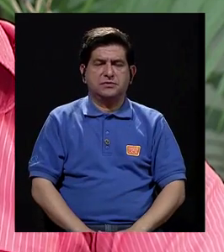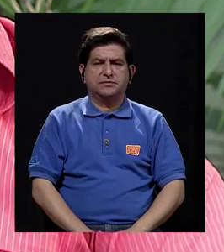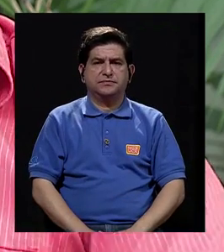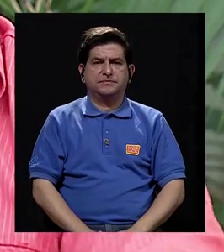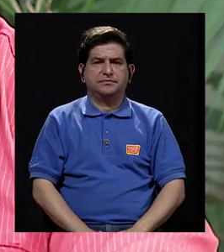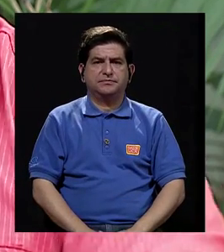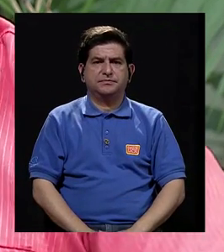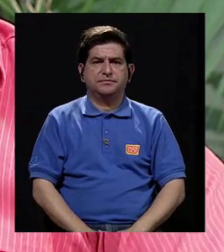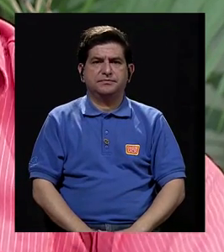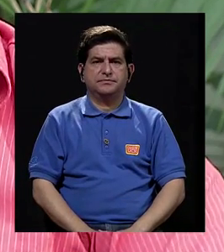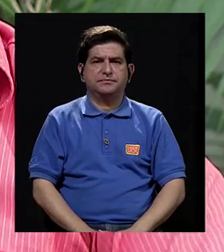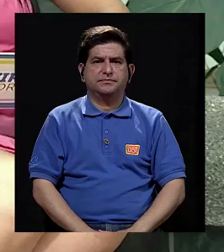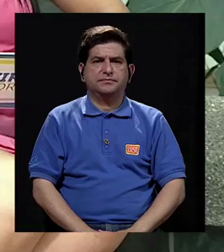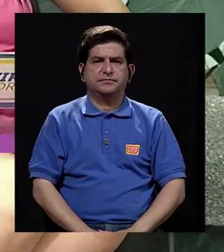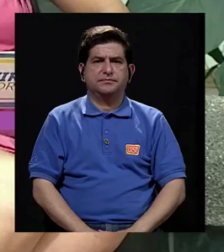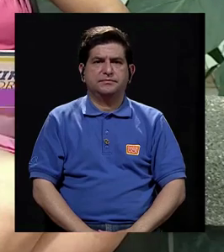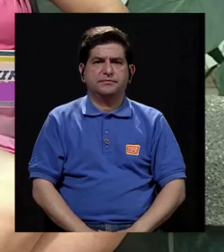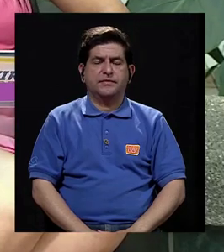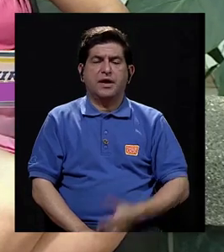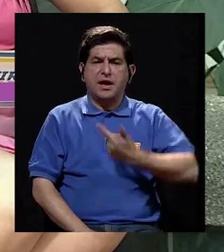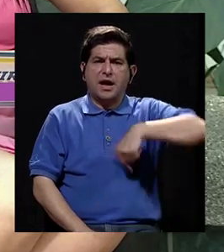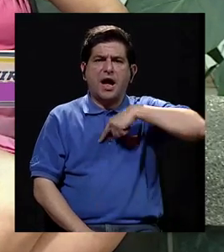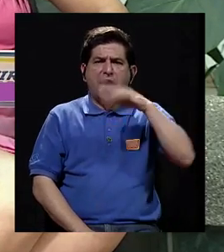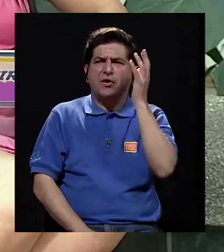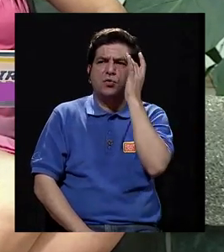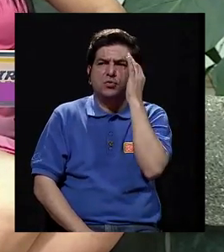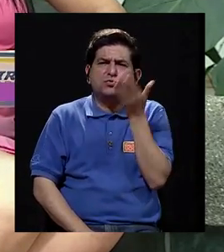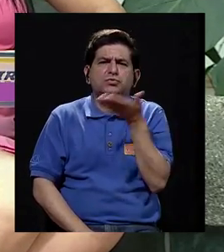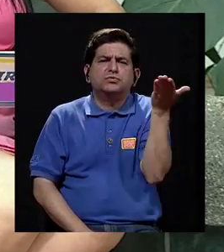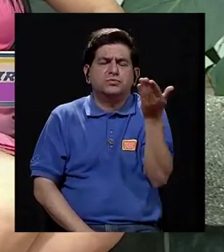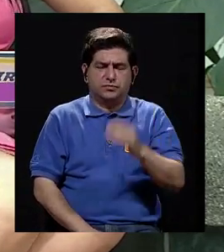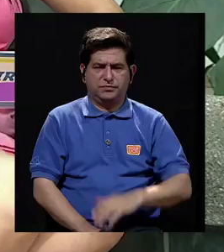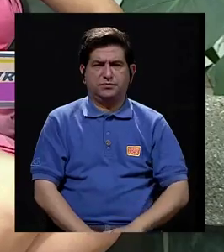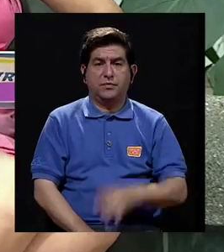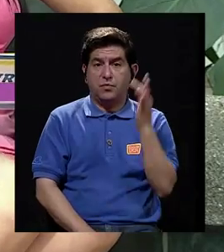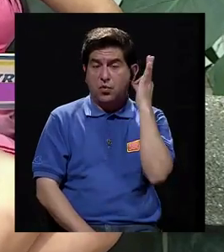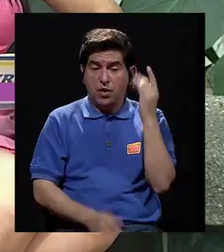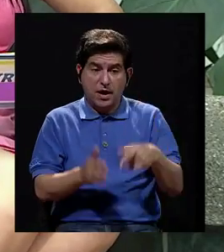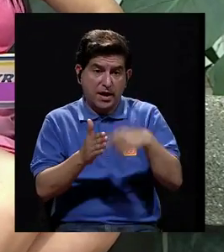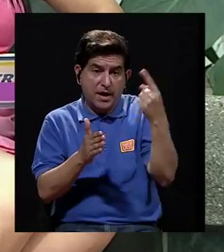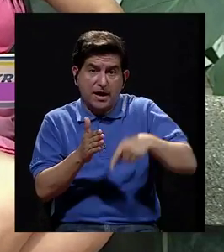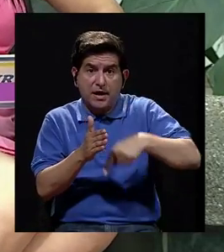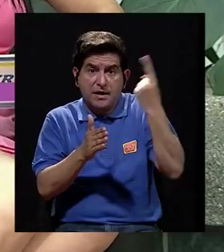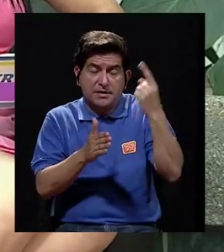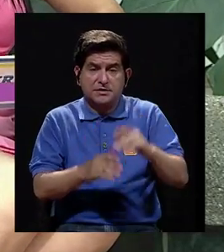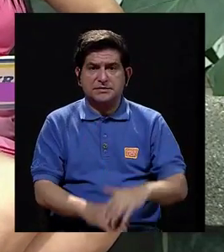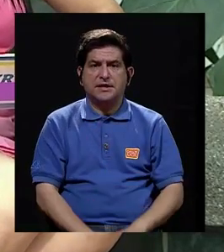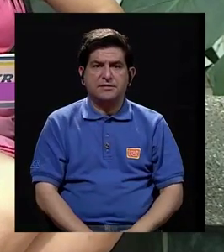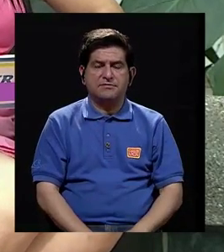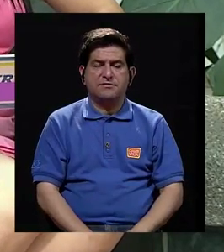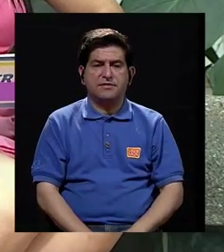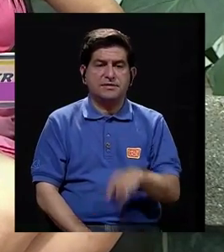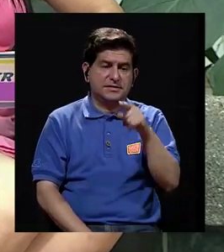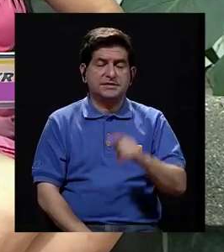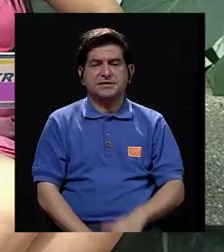situación de riesgo. ¿Qué es lo que nos preocupa? Bueno, que hay señoras que a veces los antojos, ¿verdad?